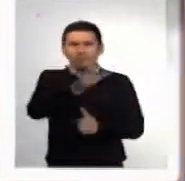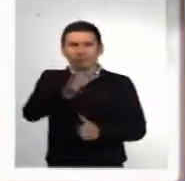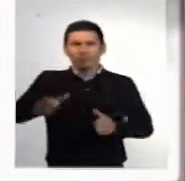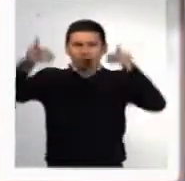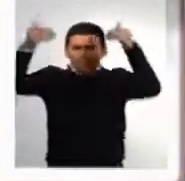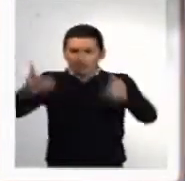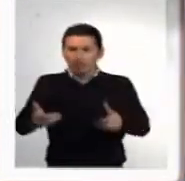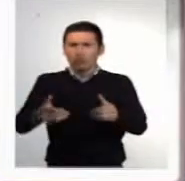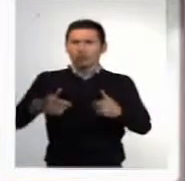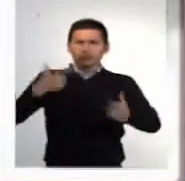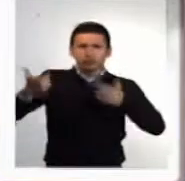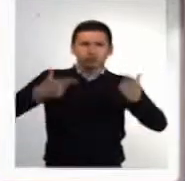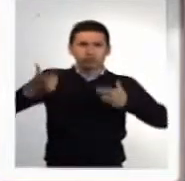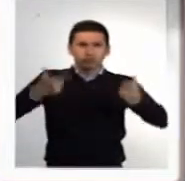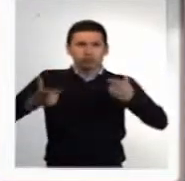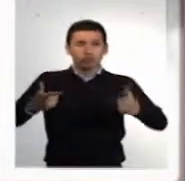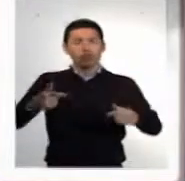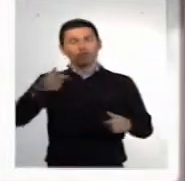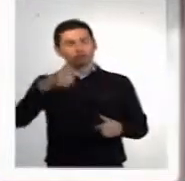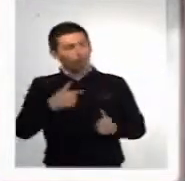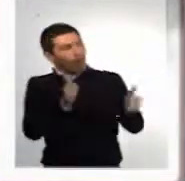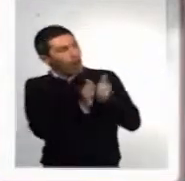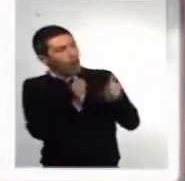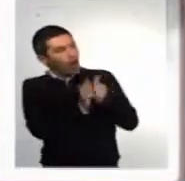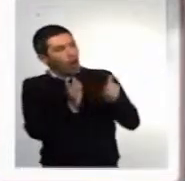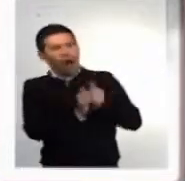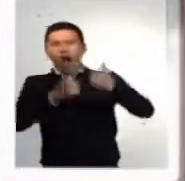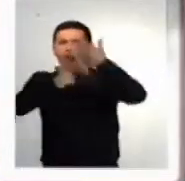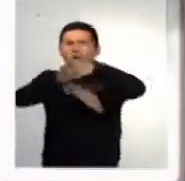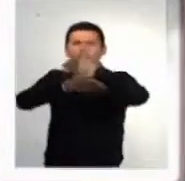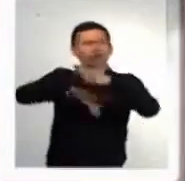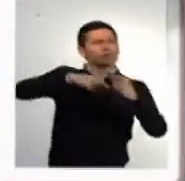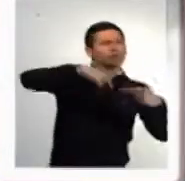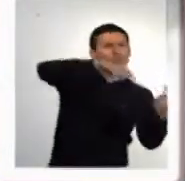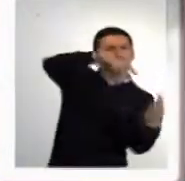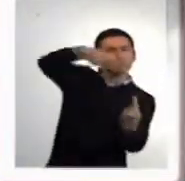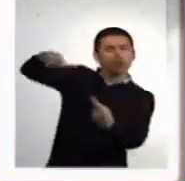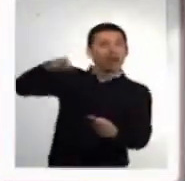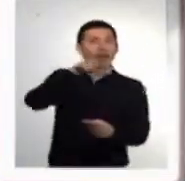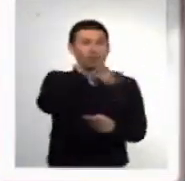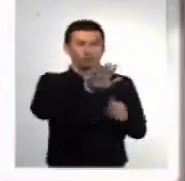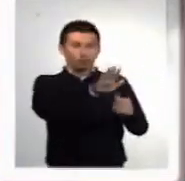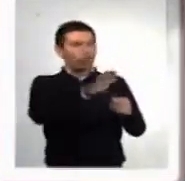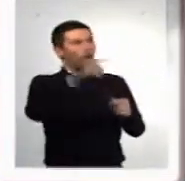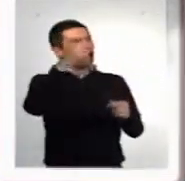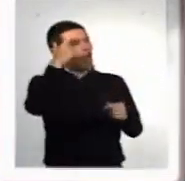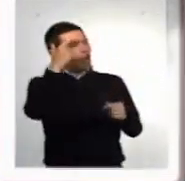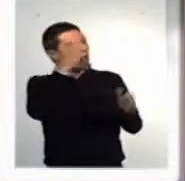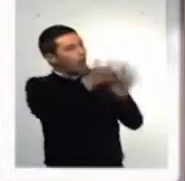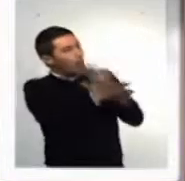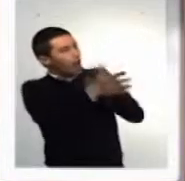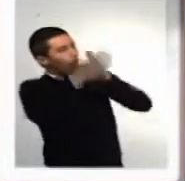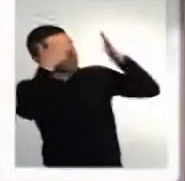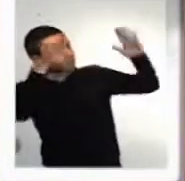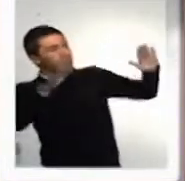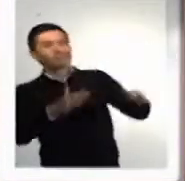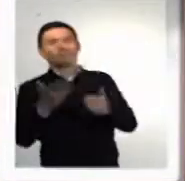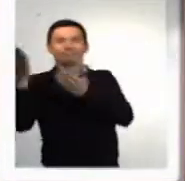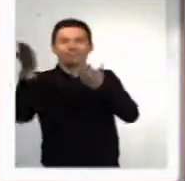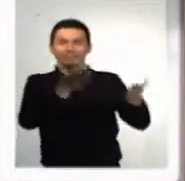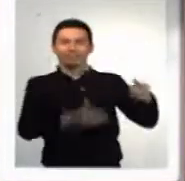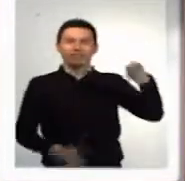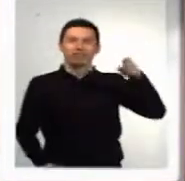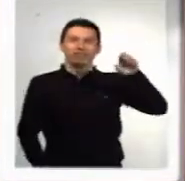con discapacidad. De la mano de él, recorrí las calles y, pues, por supuesto, con su punto de vista. Con ustedes, Germán Guerrero.